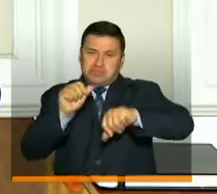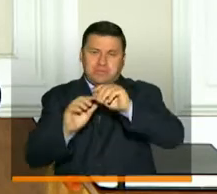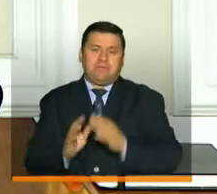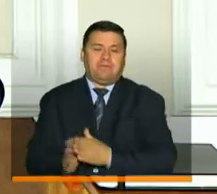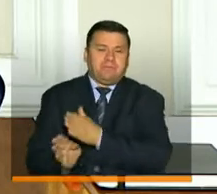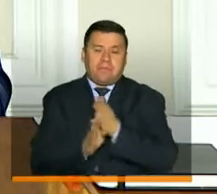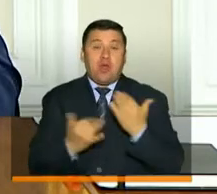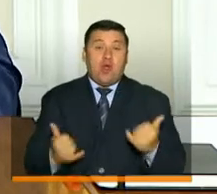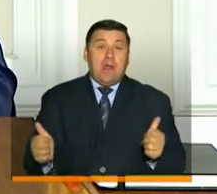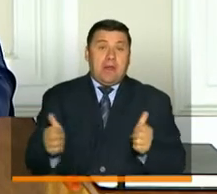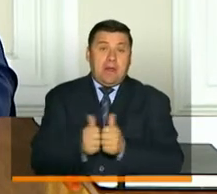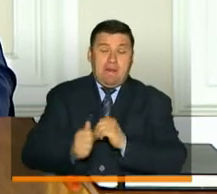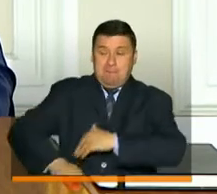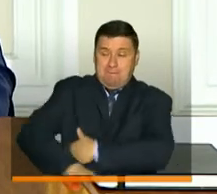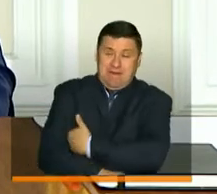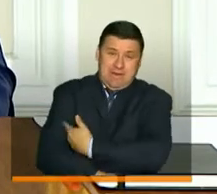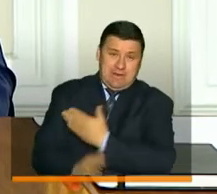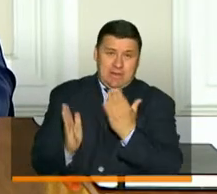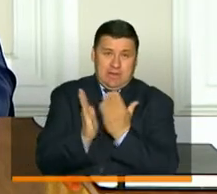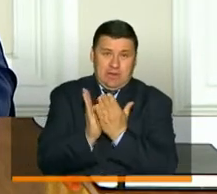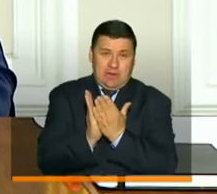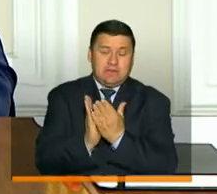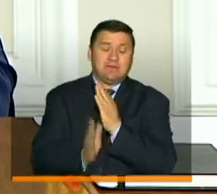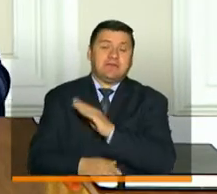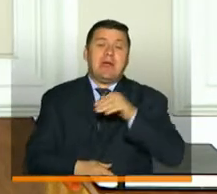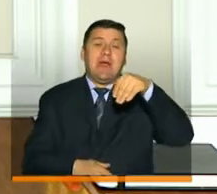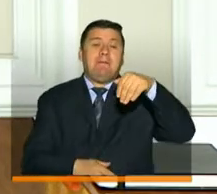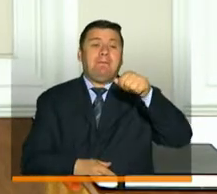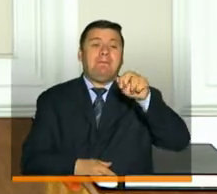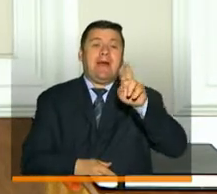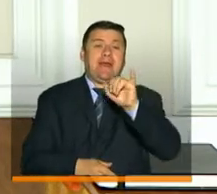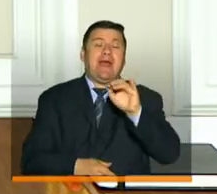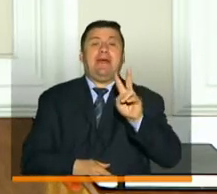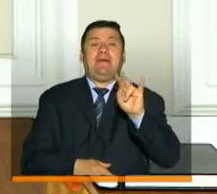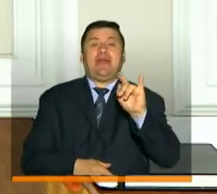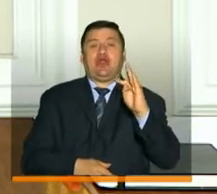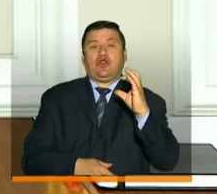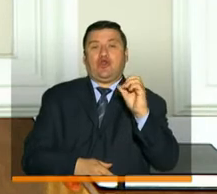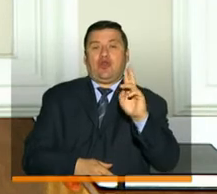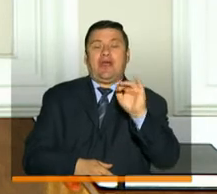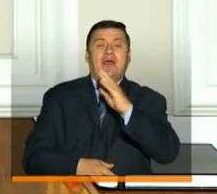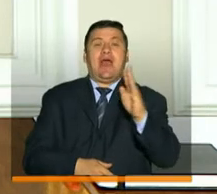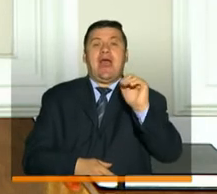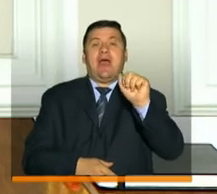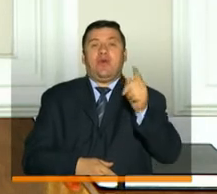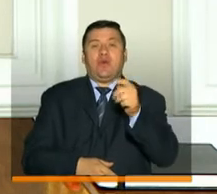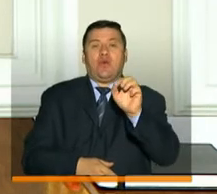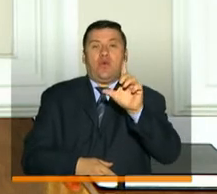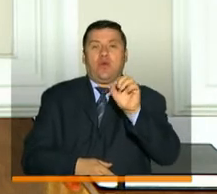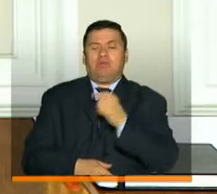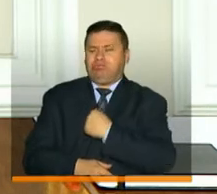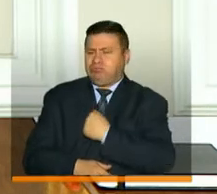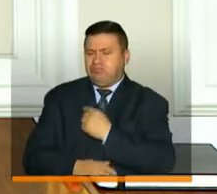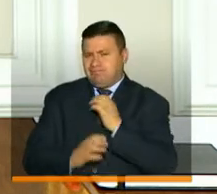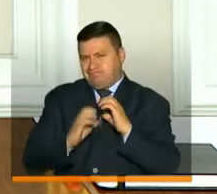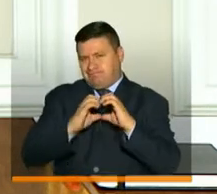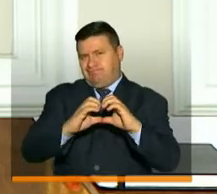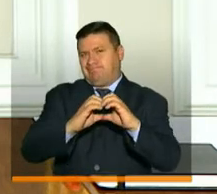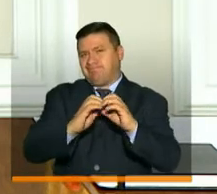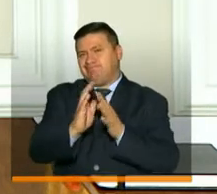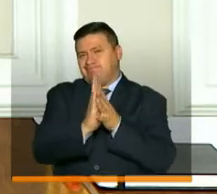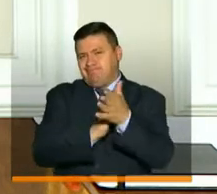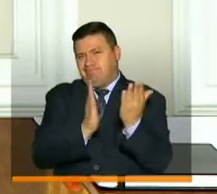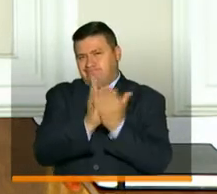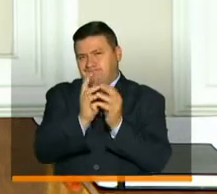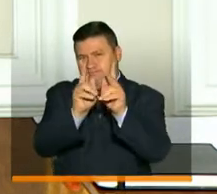Hoy me acompaña la ministra de Educación María Victoria Angulo y queremos hablarle del corazón a muchos estudiantes en nuestro